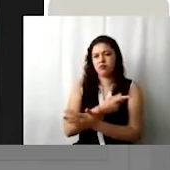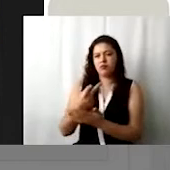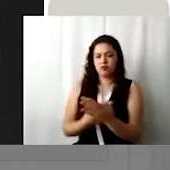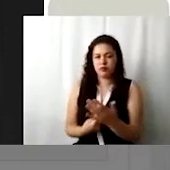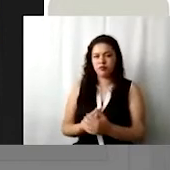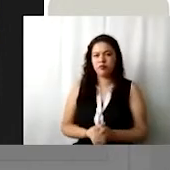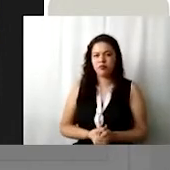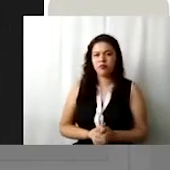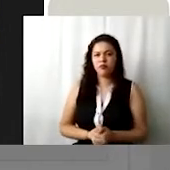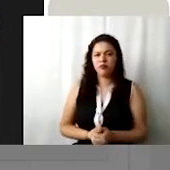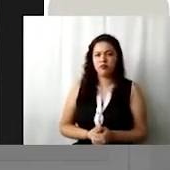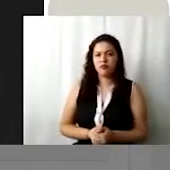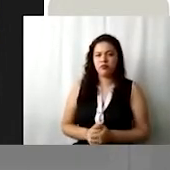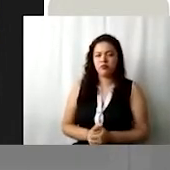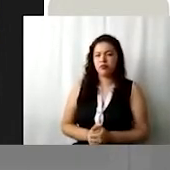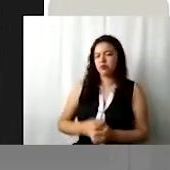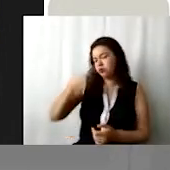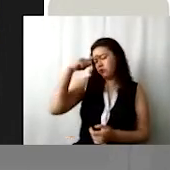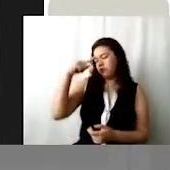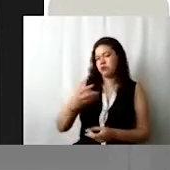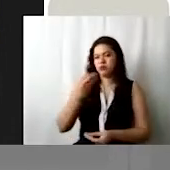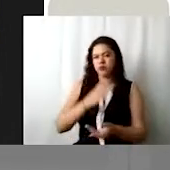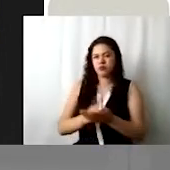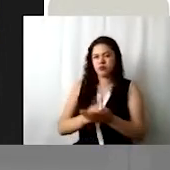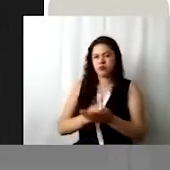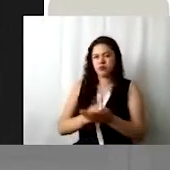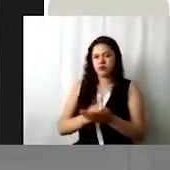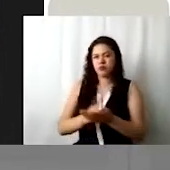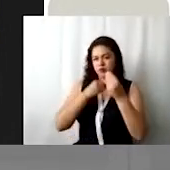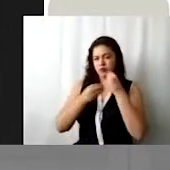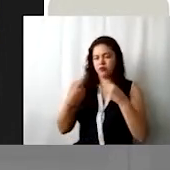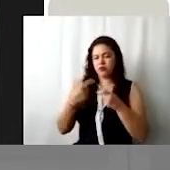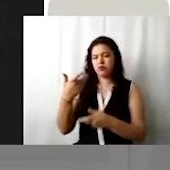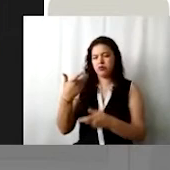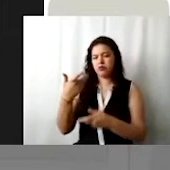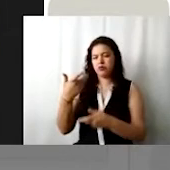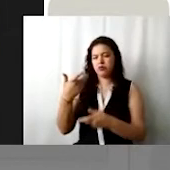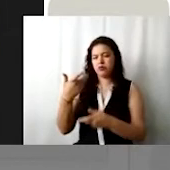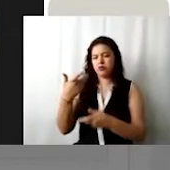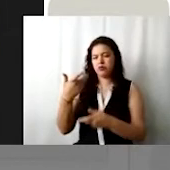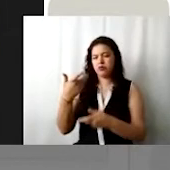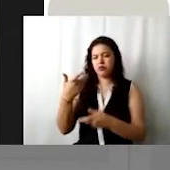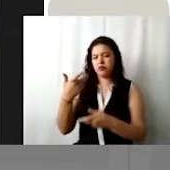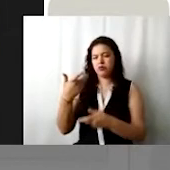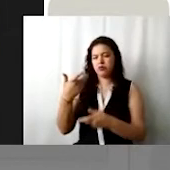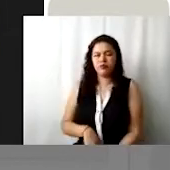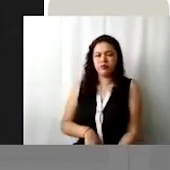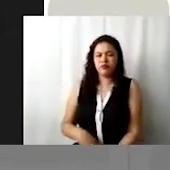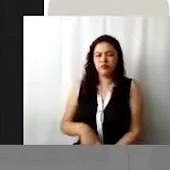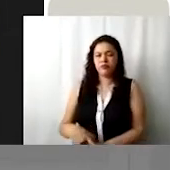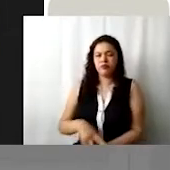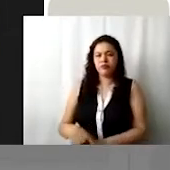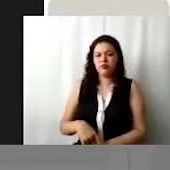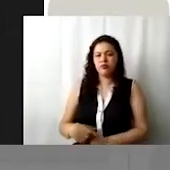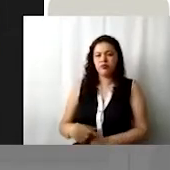poner facilitando el acceso a la alimentación de personas de escasos recursos. Como bien lo comentamos al principio, el día de hoy nos vamos a enfocar a